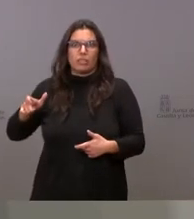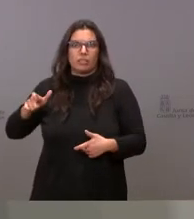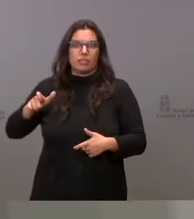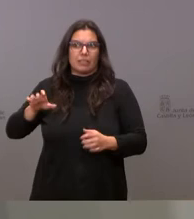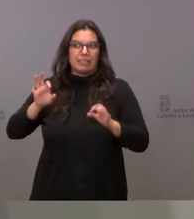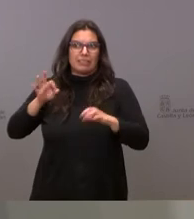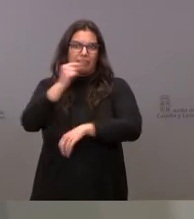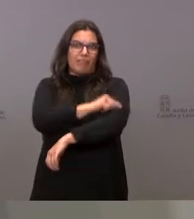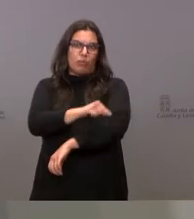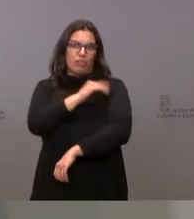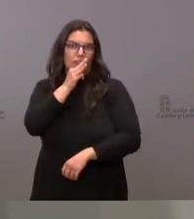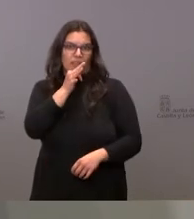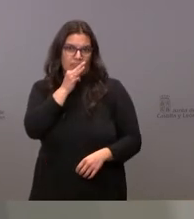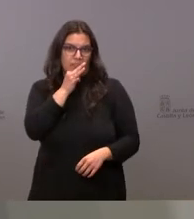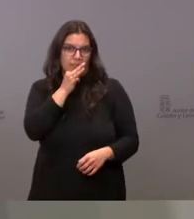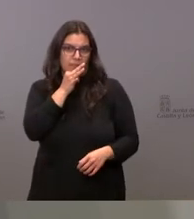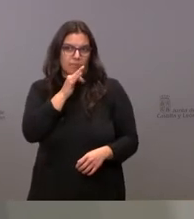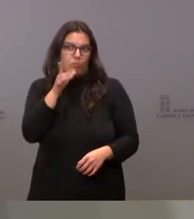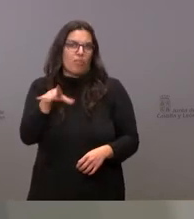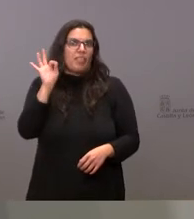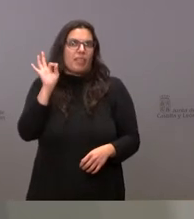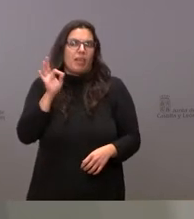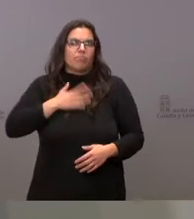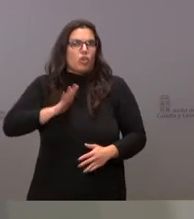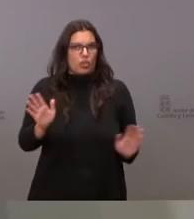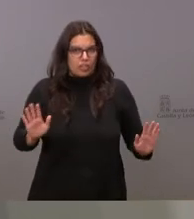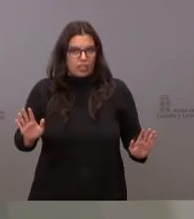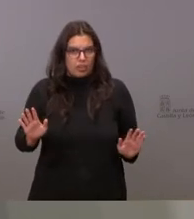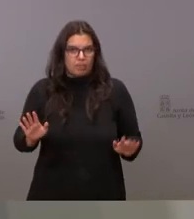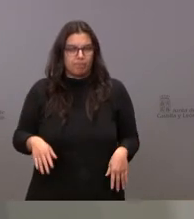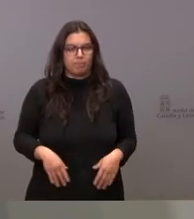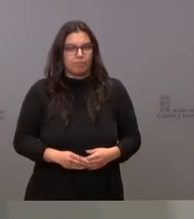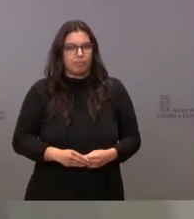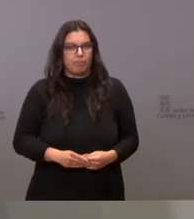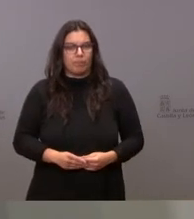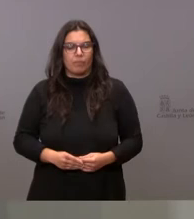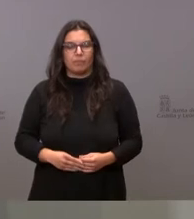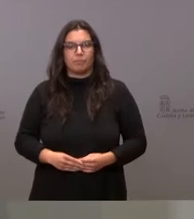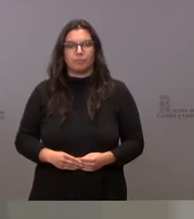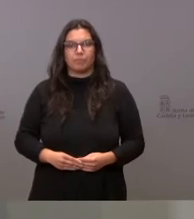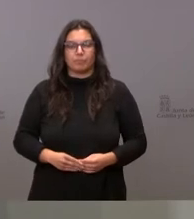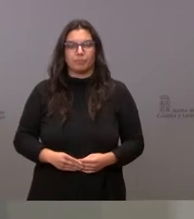a quien ha decidido estar en una zona de riesgo para él y para los demás.